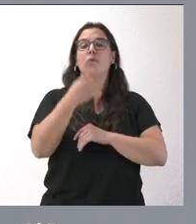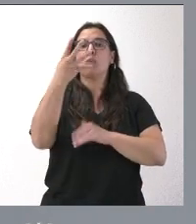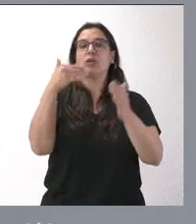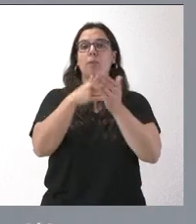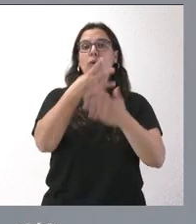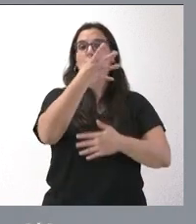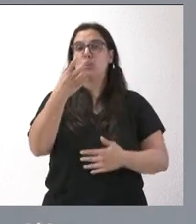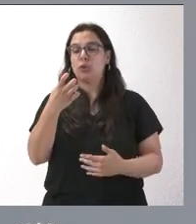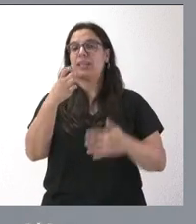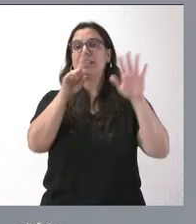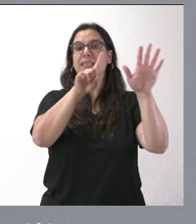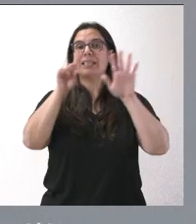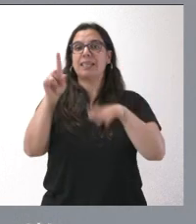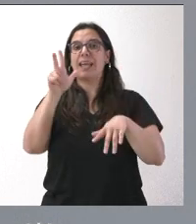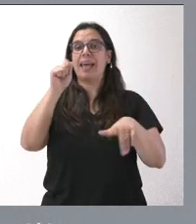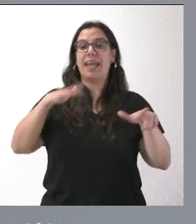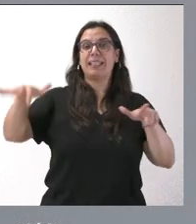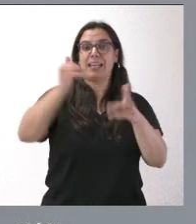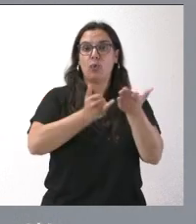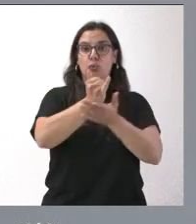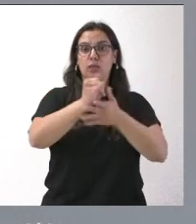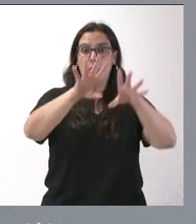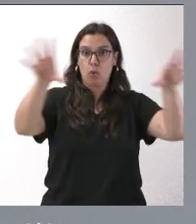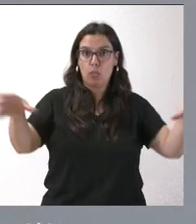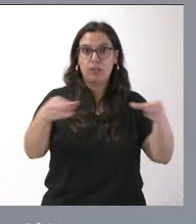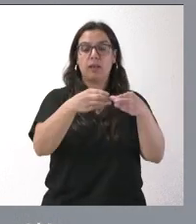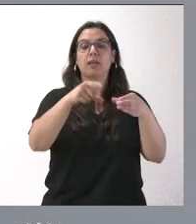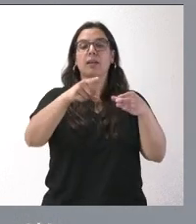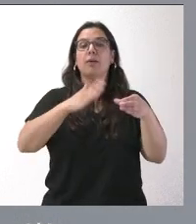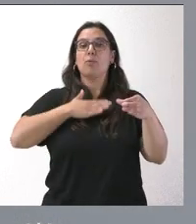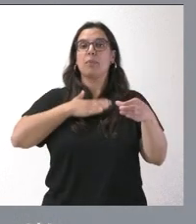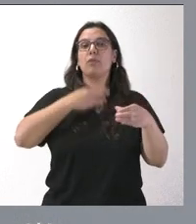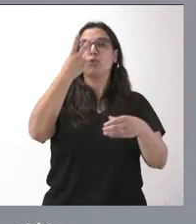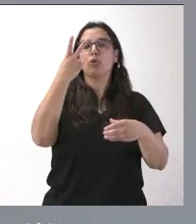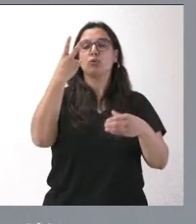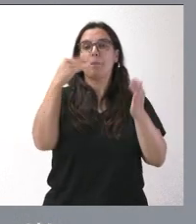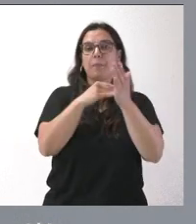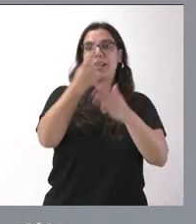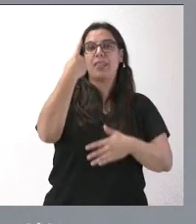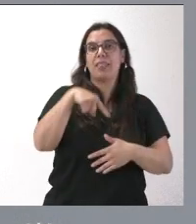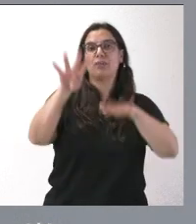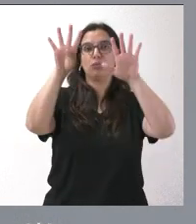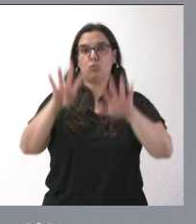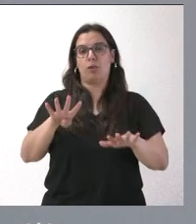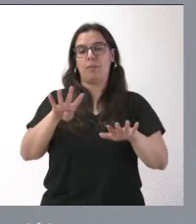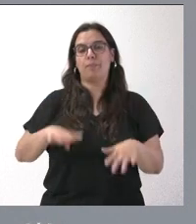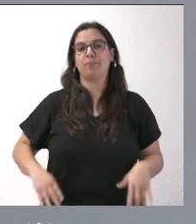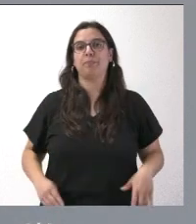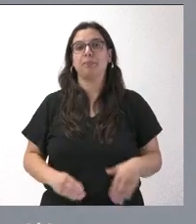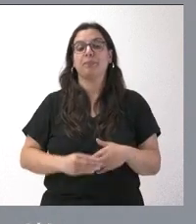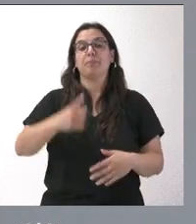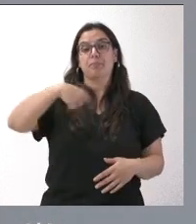.466 hectáreas de cultivo, que pertenecen a 2.109 propietarios. Los